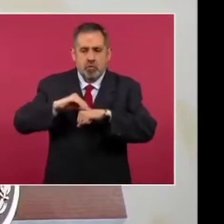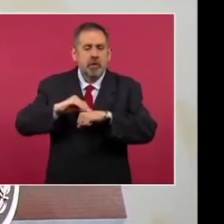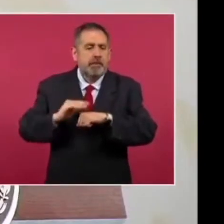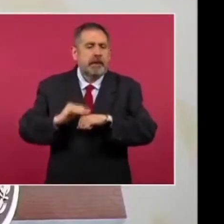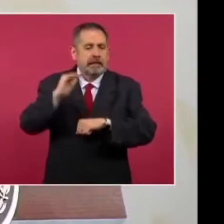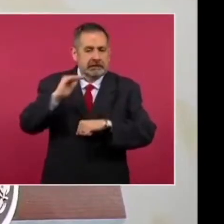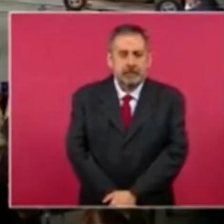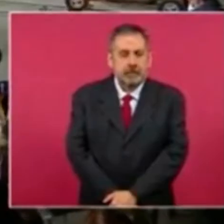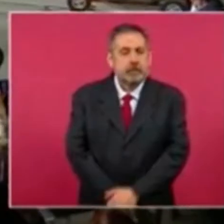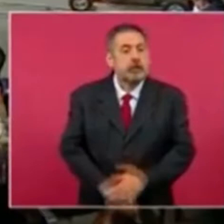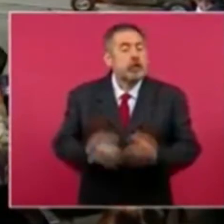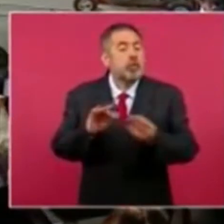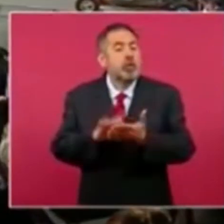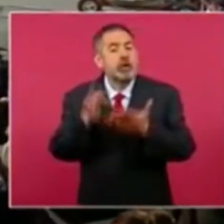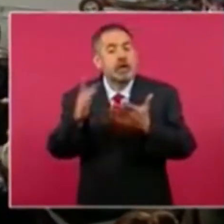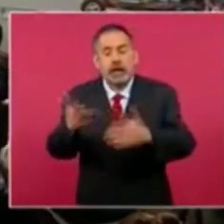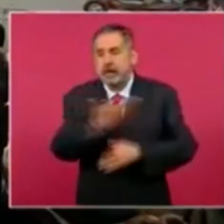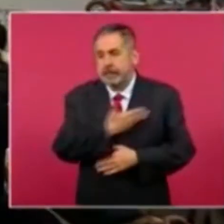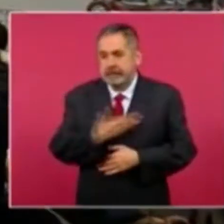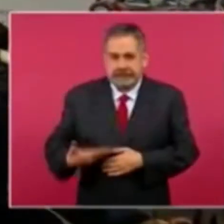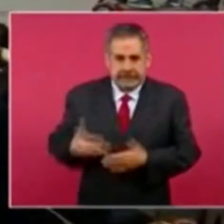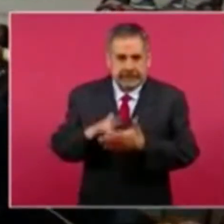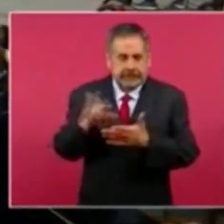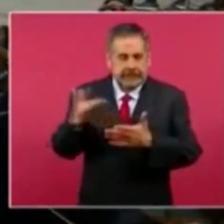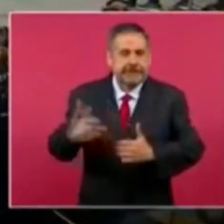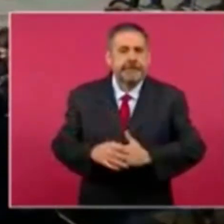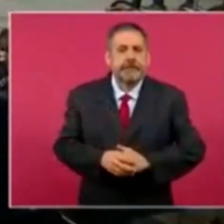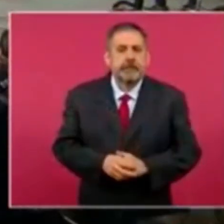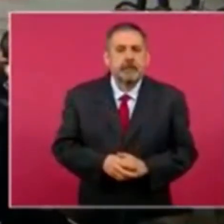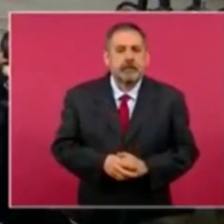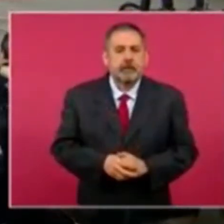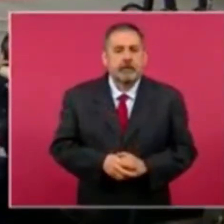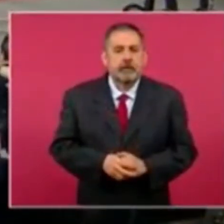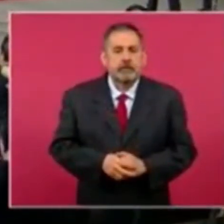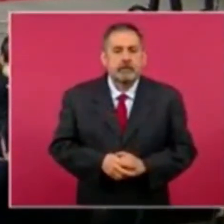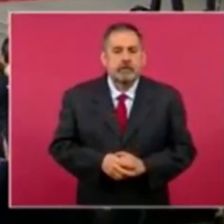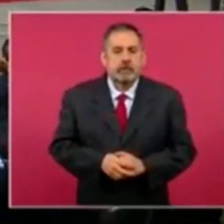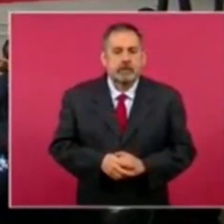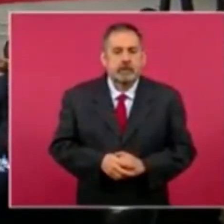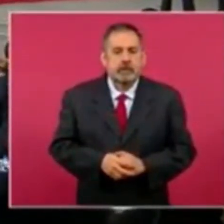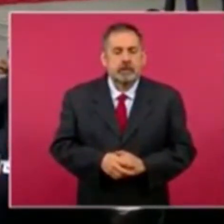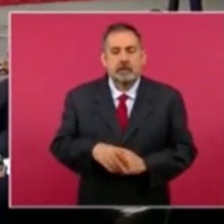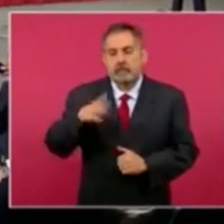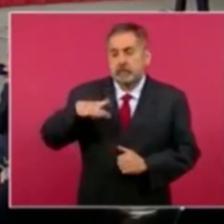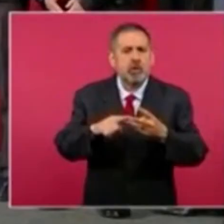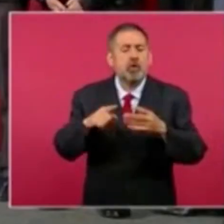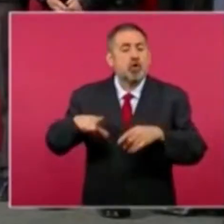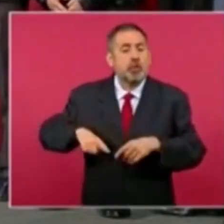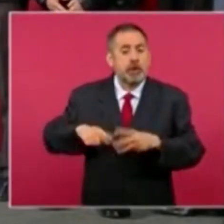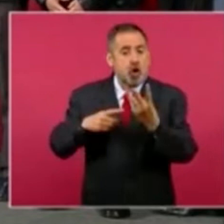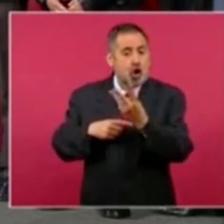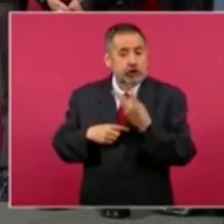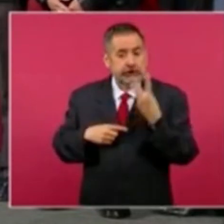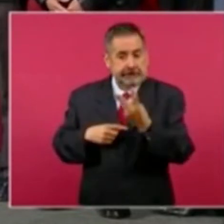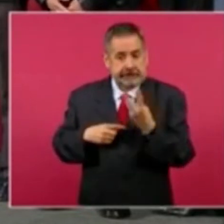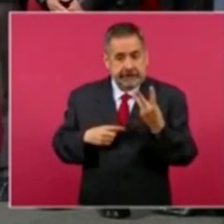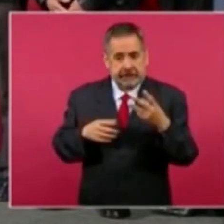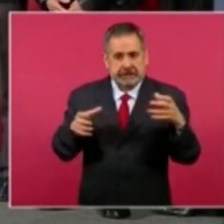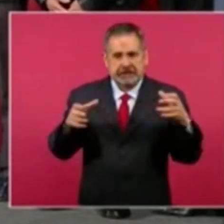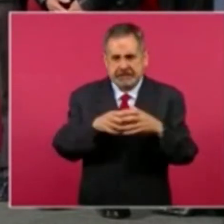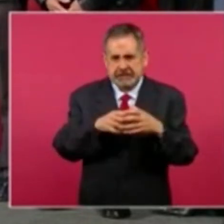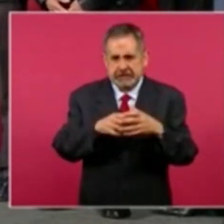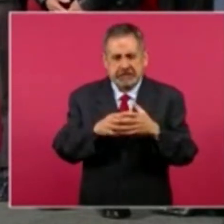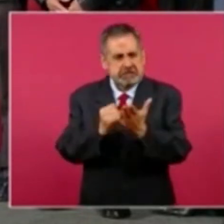mínimo. En la conferencia de prensa matutina del presidente de México, la secretaria del Trabajo, Luisa María